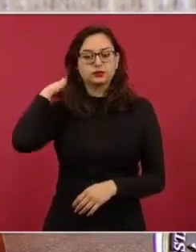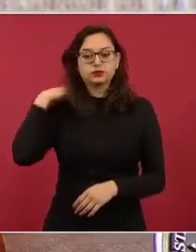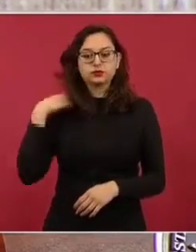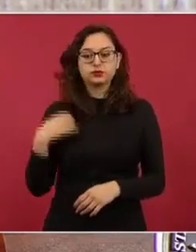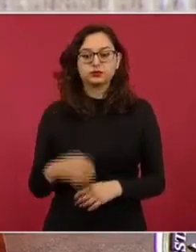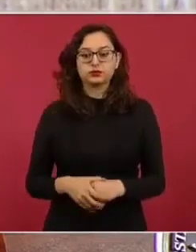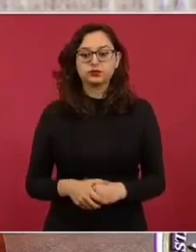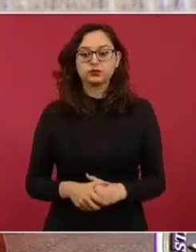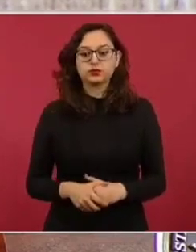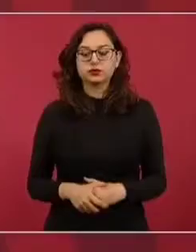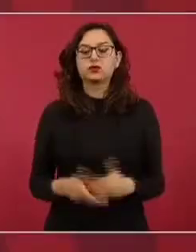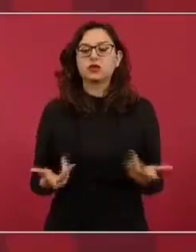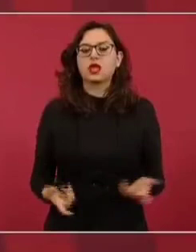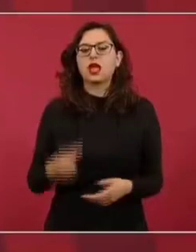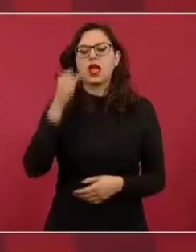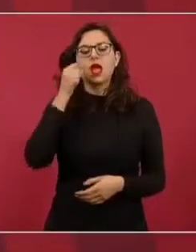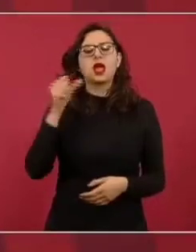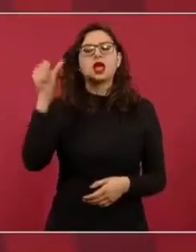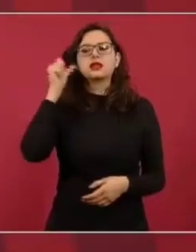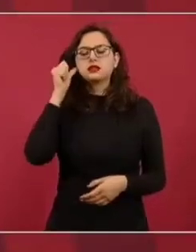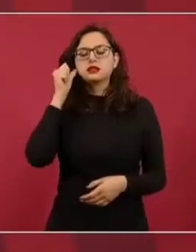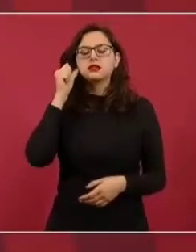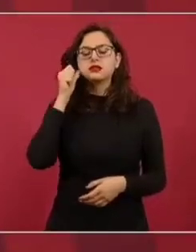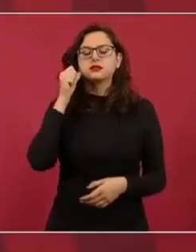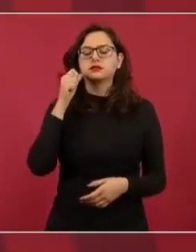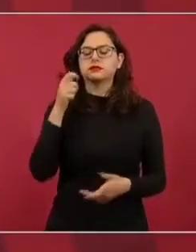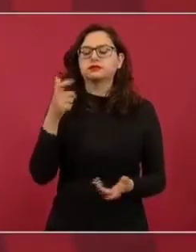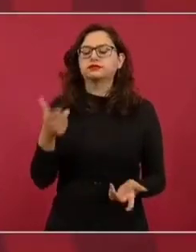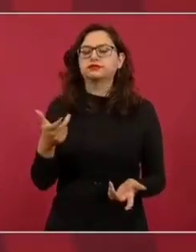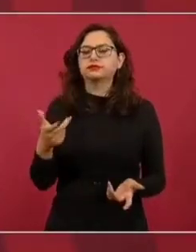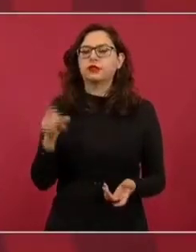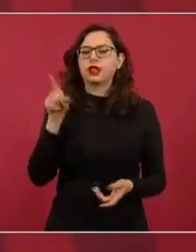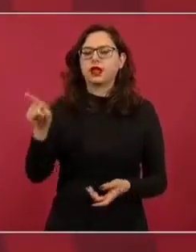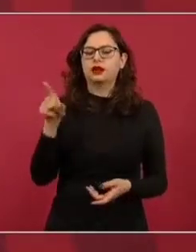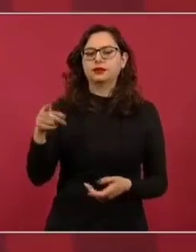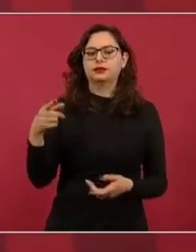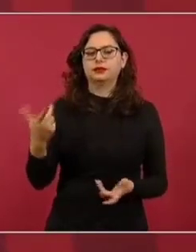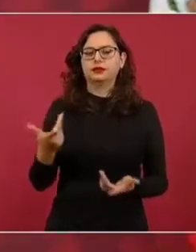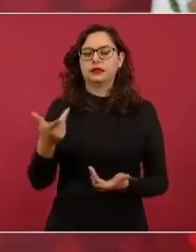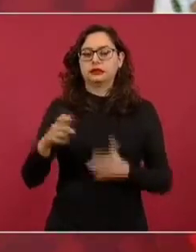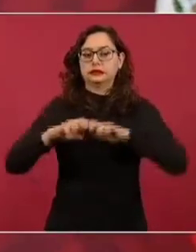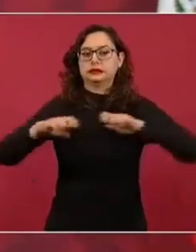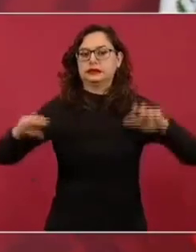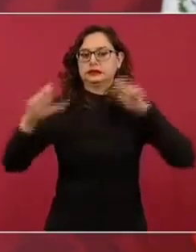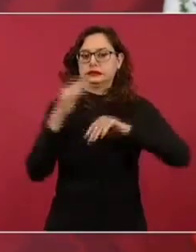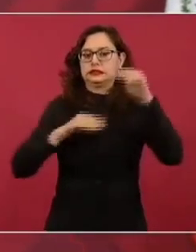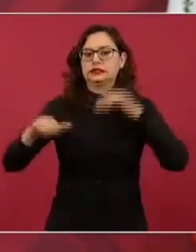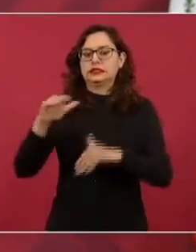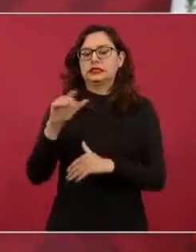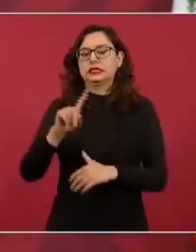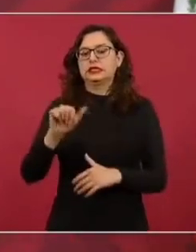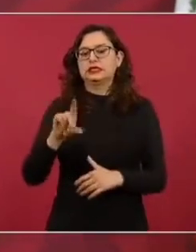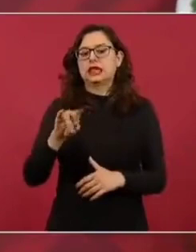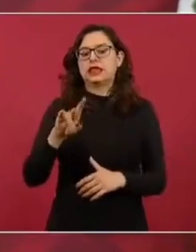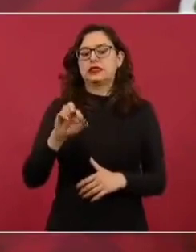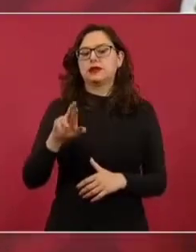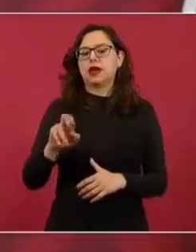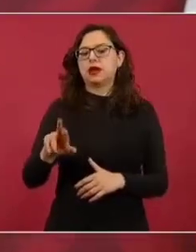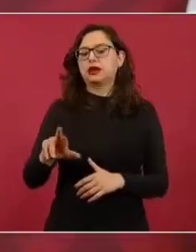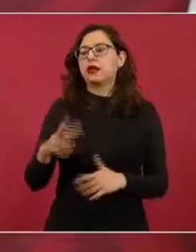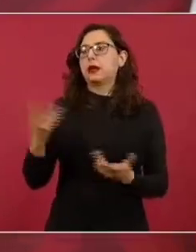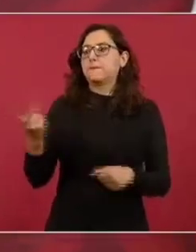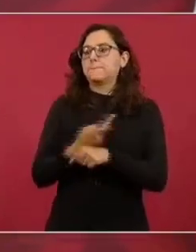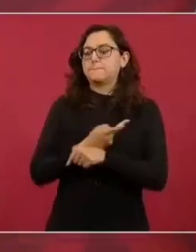declaración del ministro Saldívar, pero hablaba de esta actitud de la